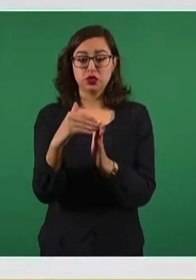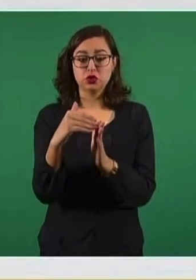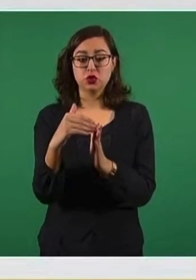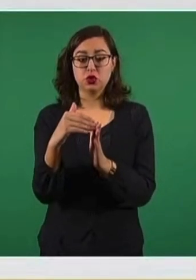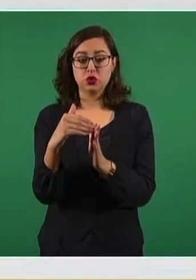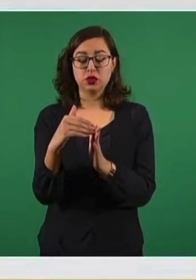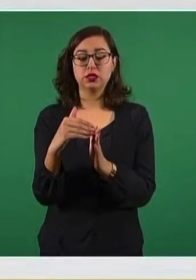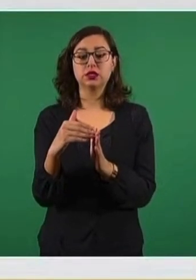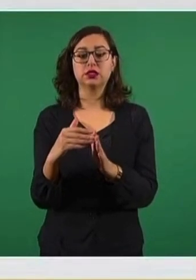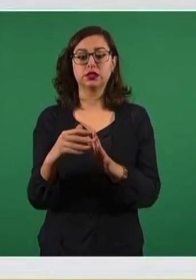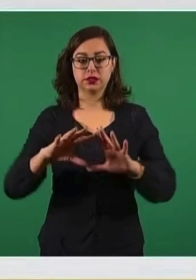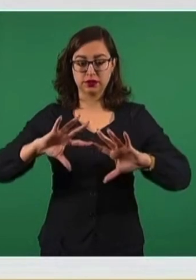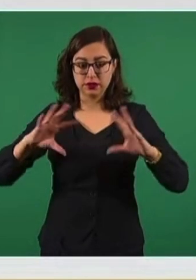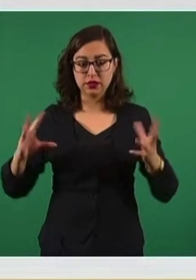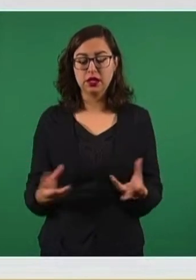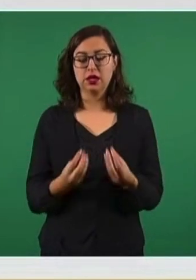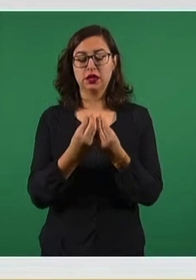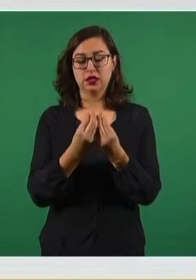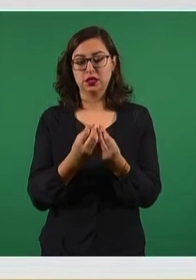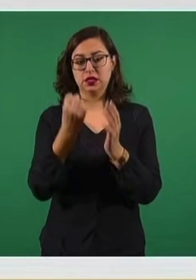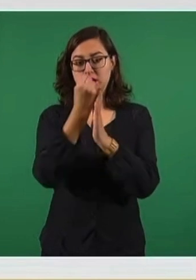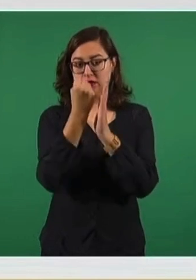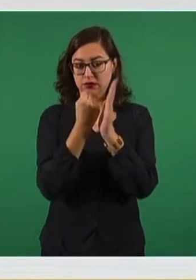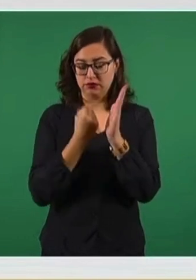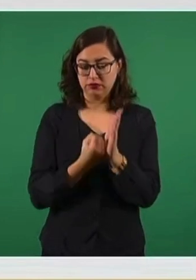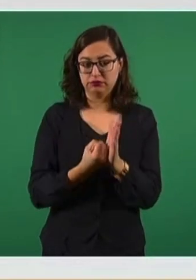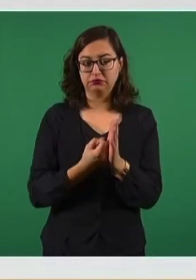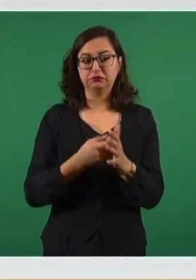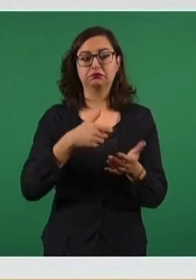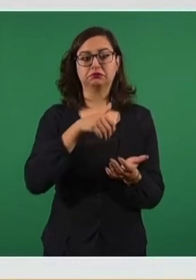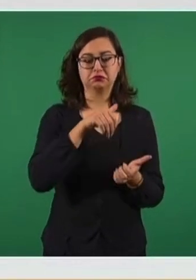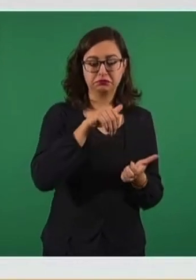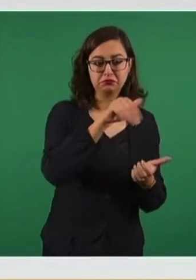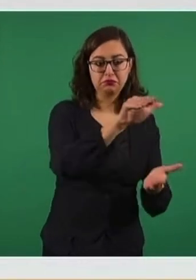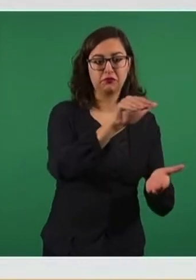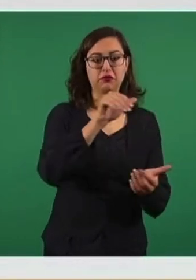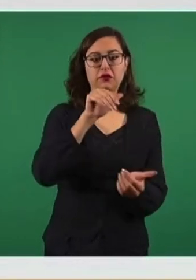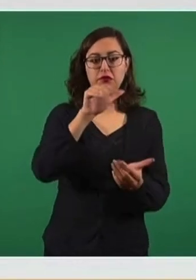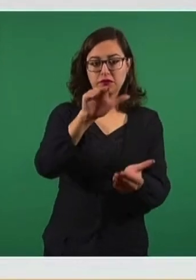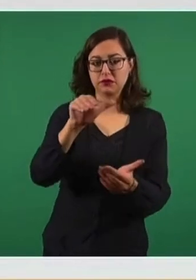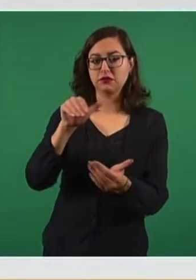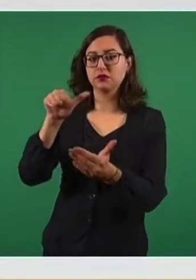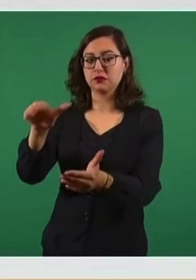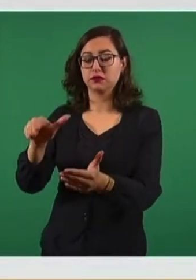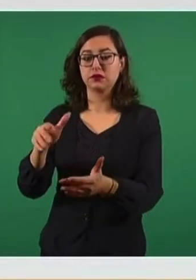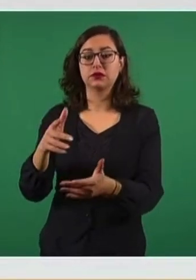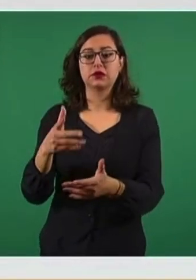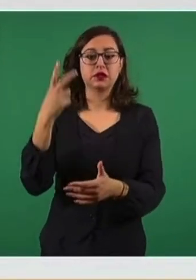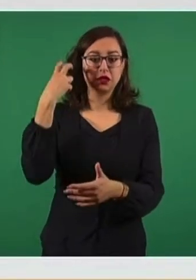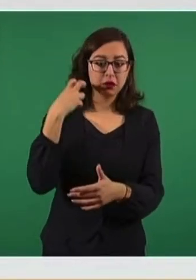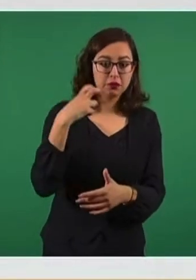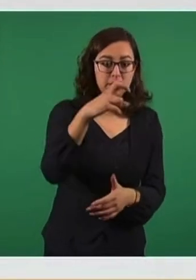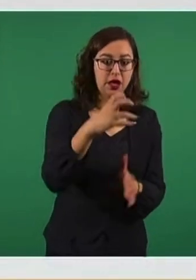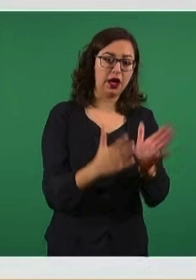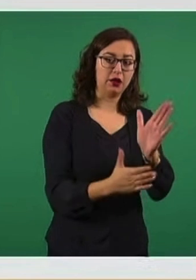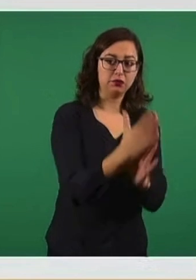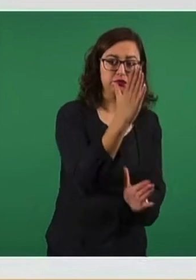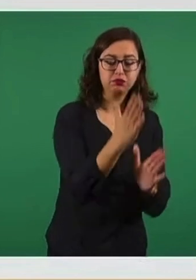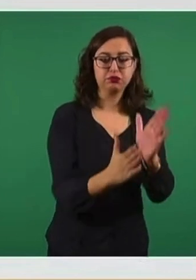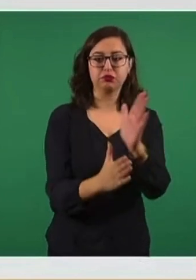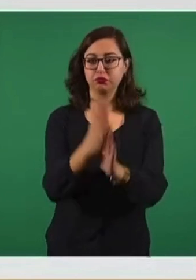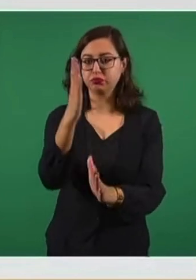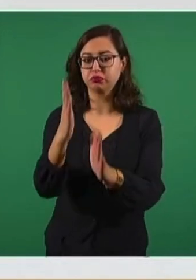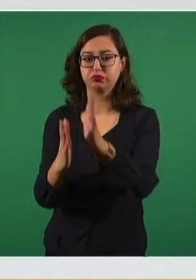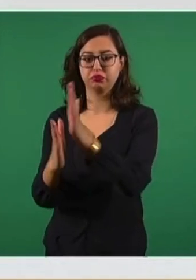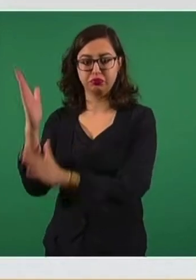las 995 claves con órdenes de suministro que se encuentran en tránsito. En esta